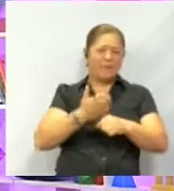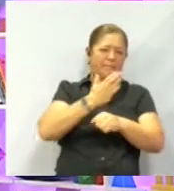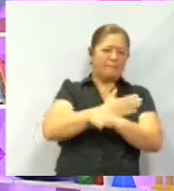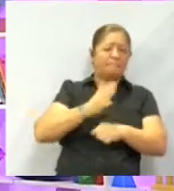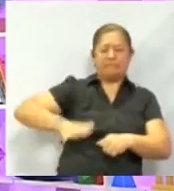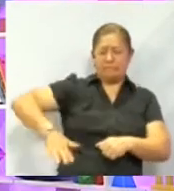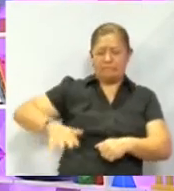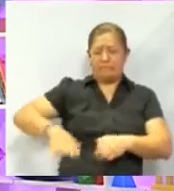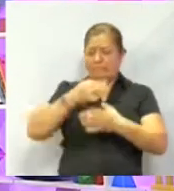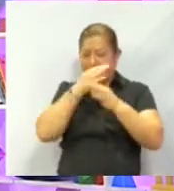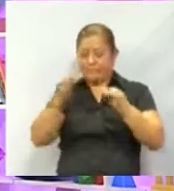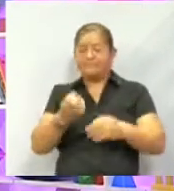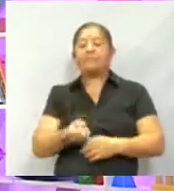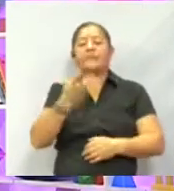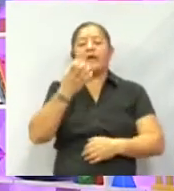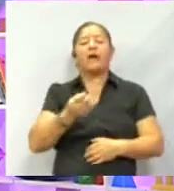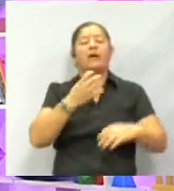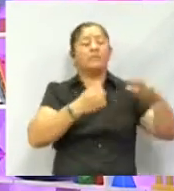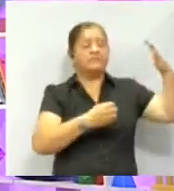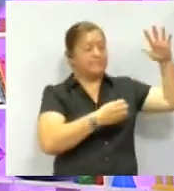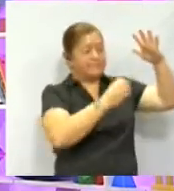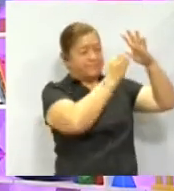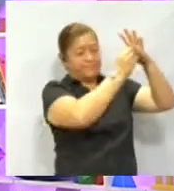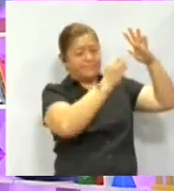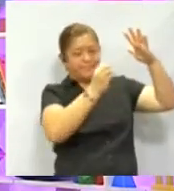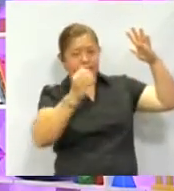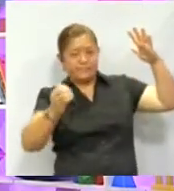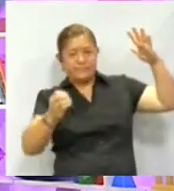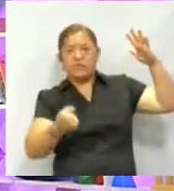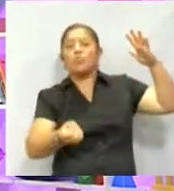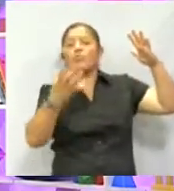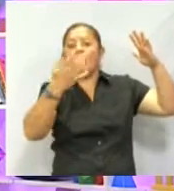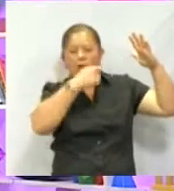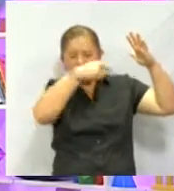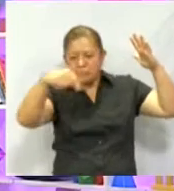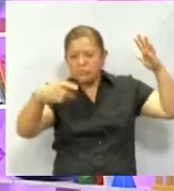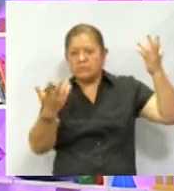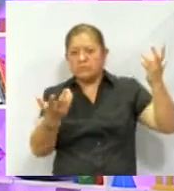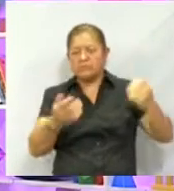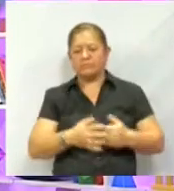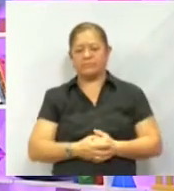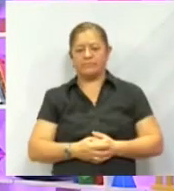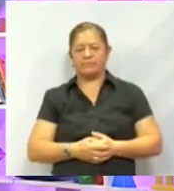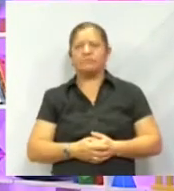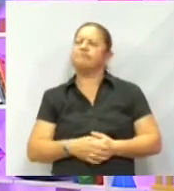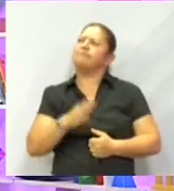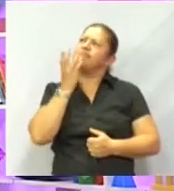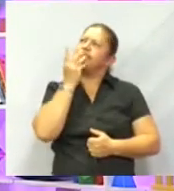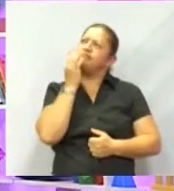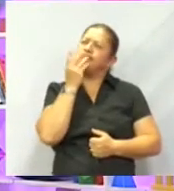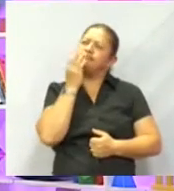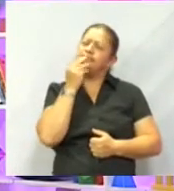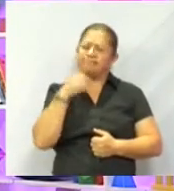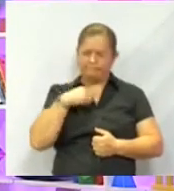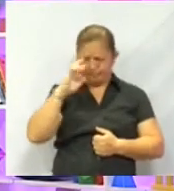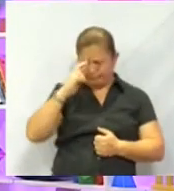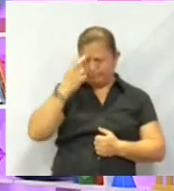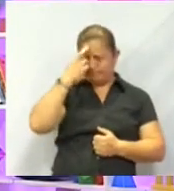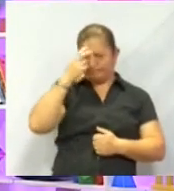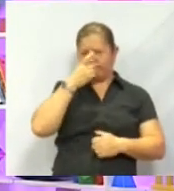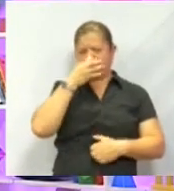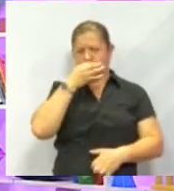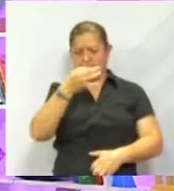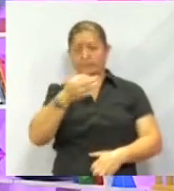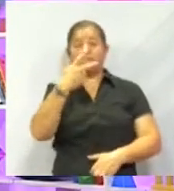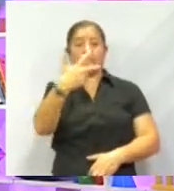cuántos planetas hay? Si ya hablamos de los interiores, ¿cuántos nos faltan por conocer? A ver, recuerdo que dijimos